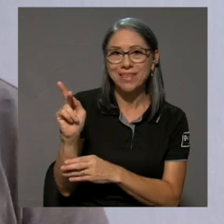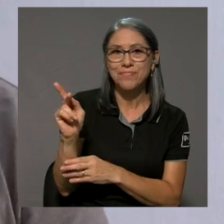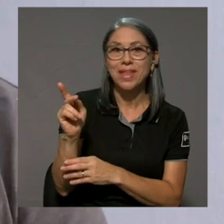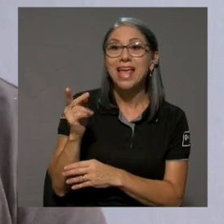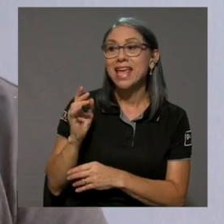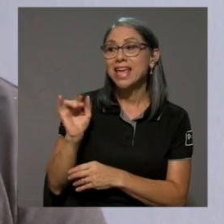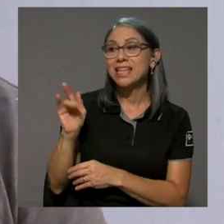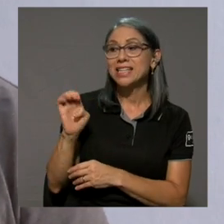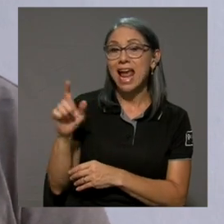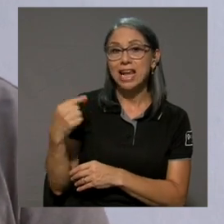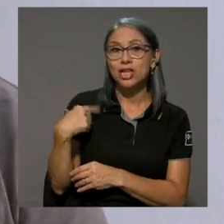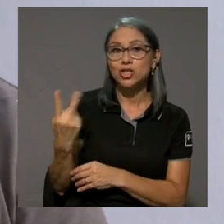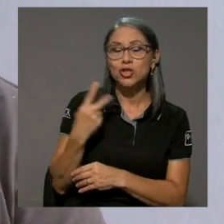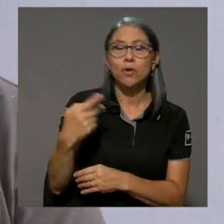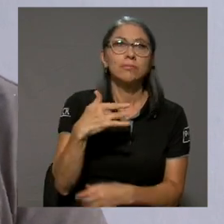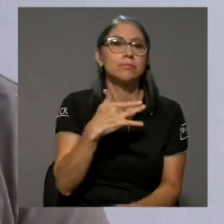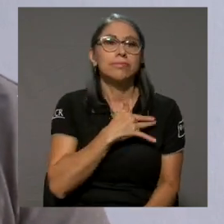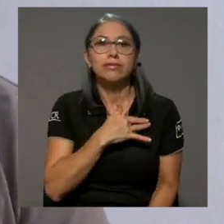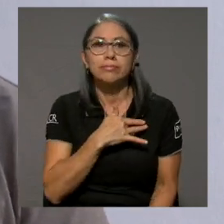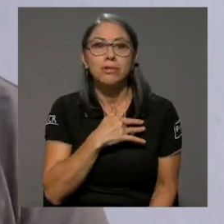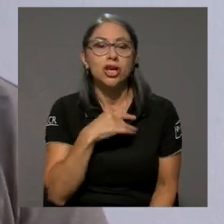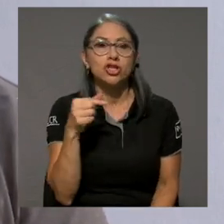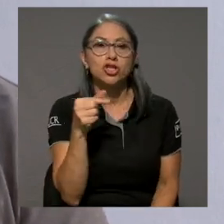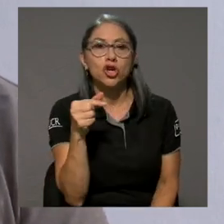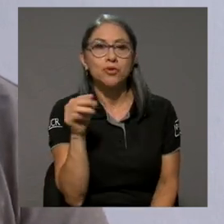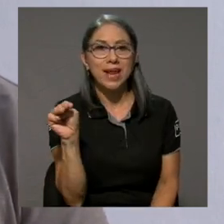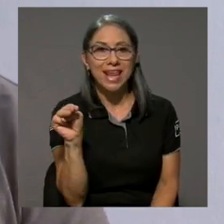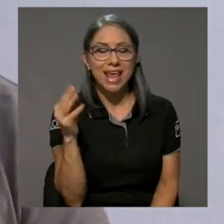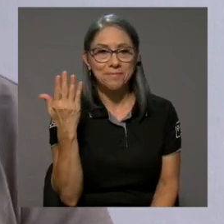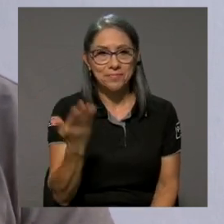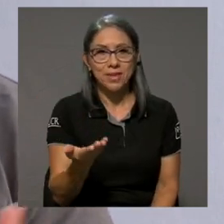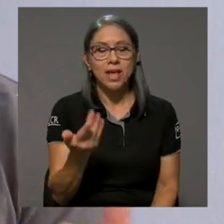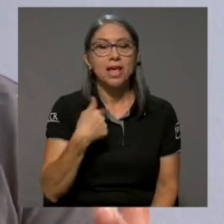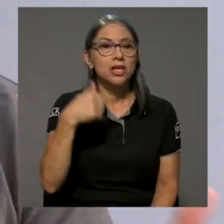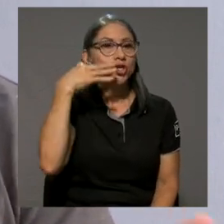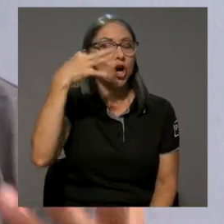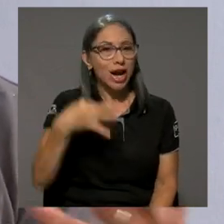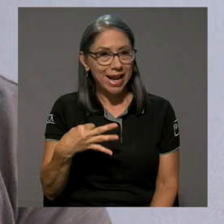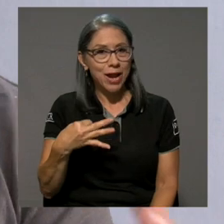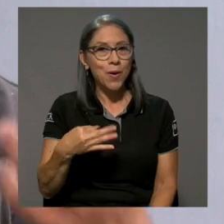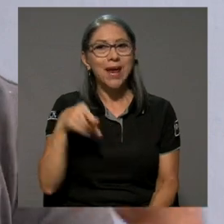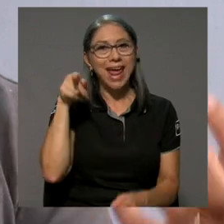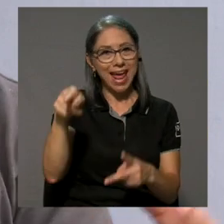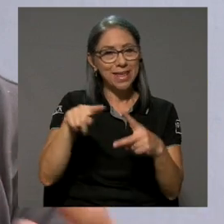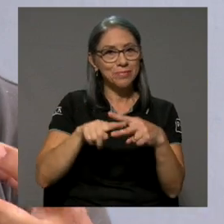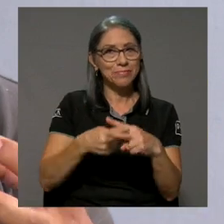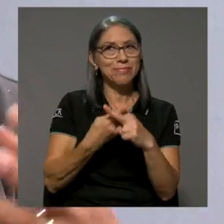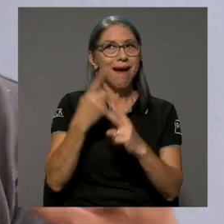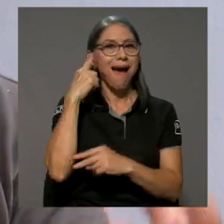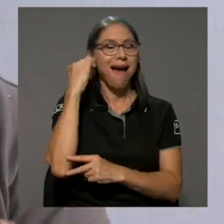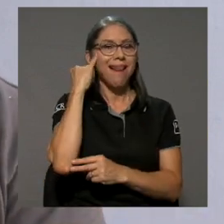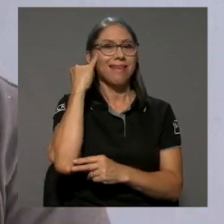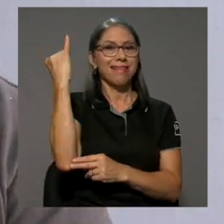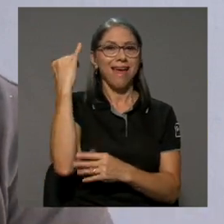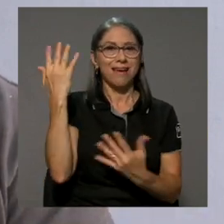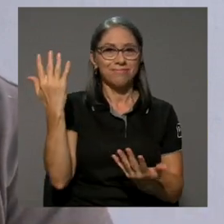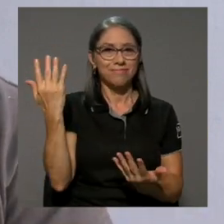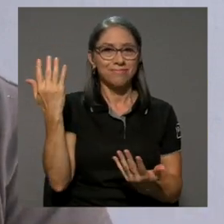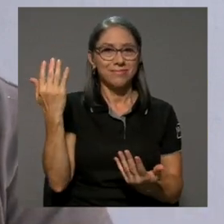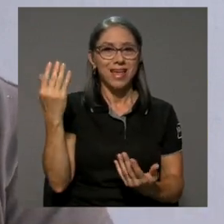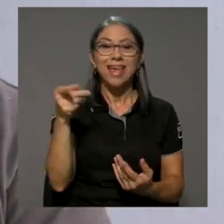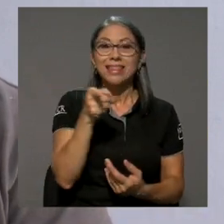súper amantes de Georges Mélié y creo que fue de ahí que surgió la idea de que fuesen